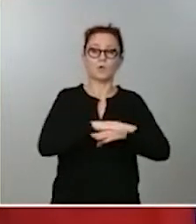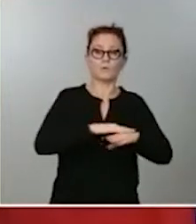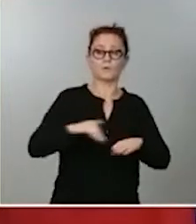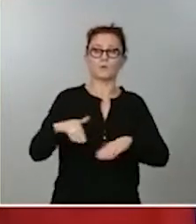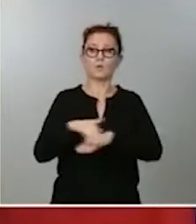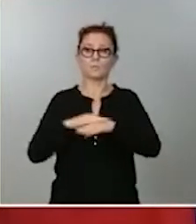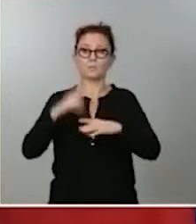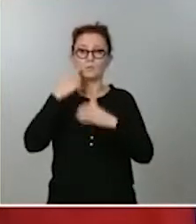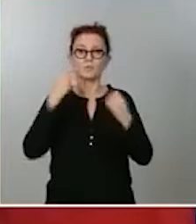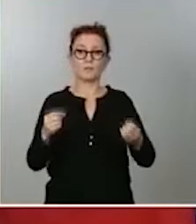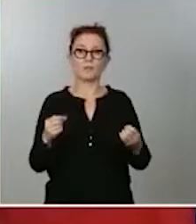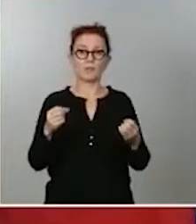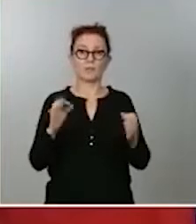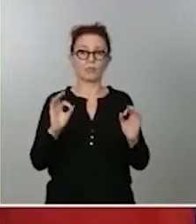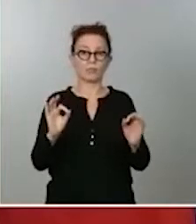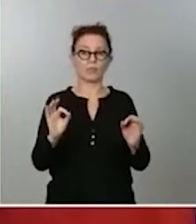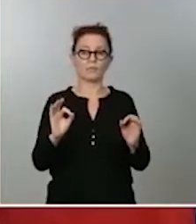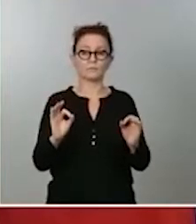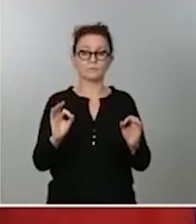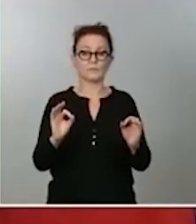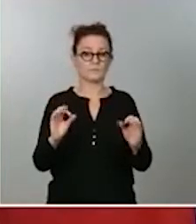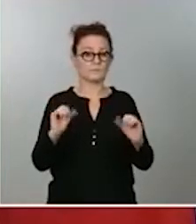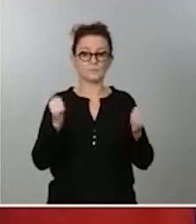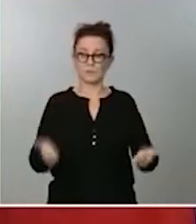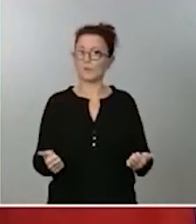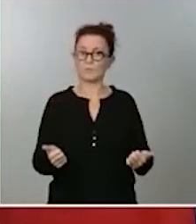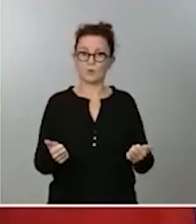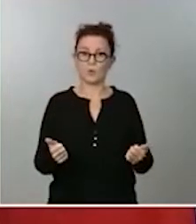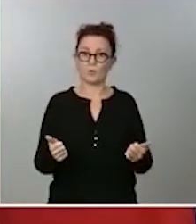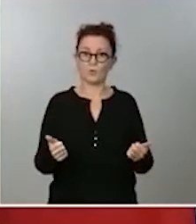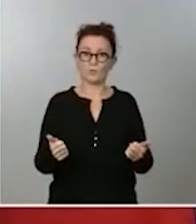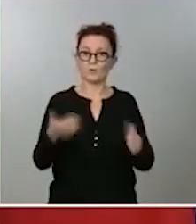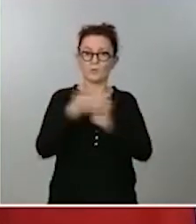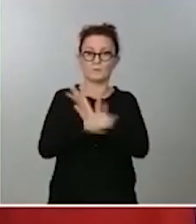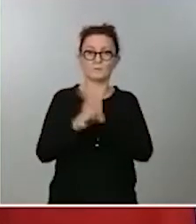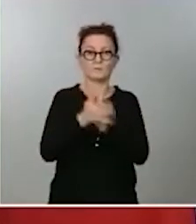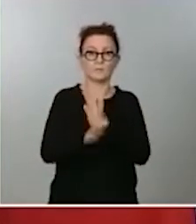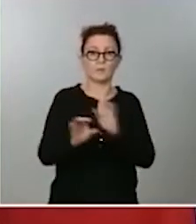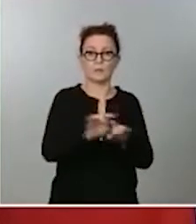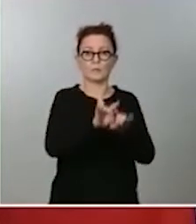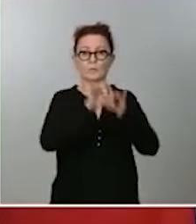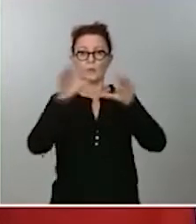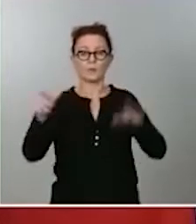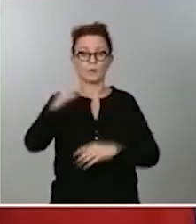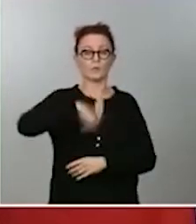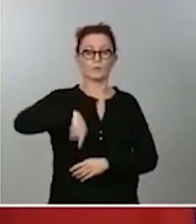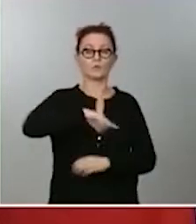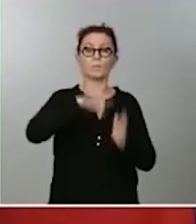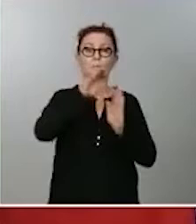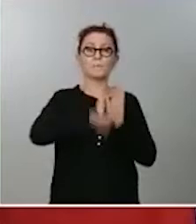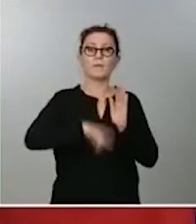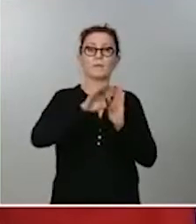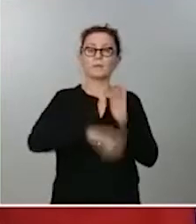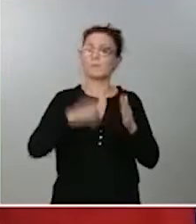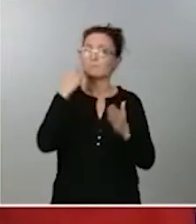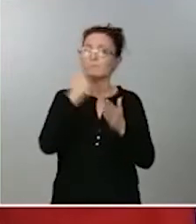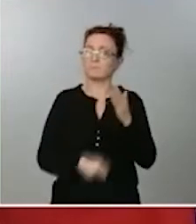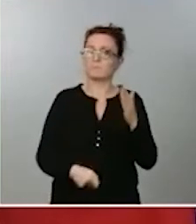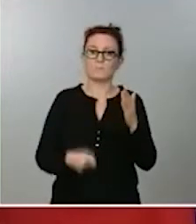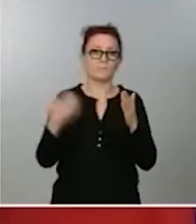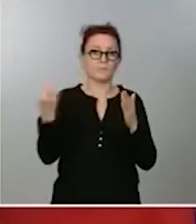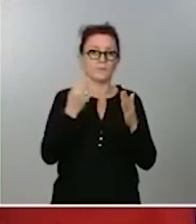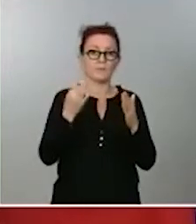desde el primer día. Nosotros consideramos que hay que adoptar medidas contundentes que eviten situaciones de